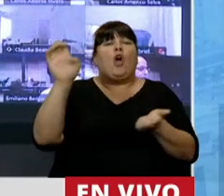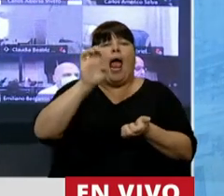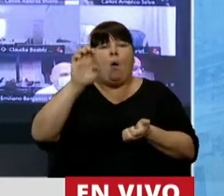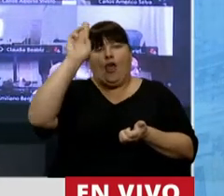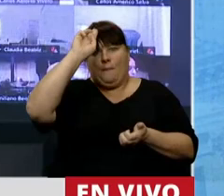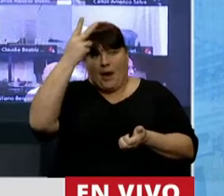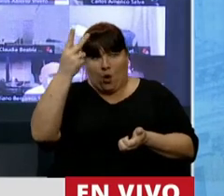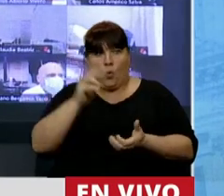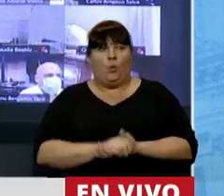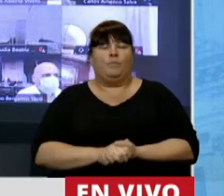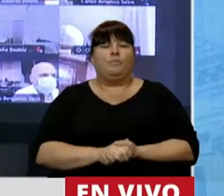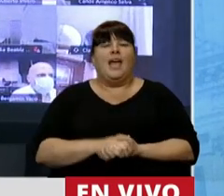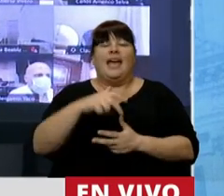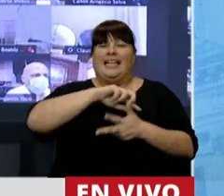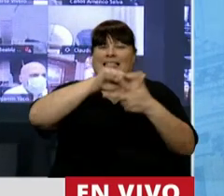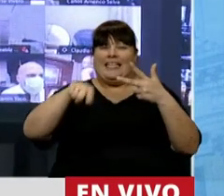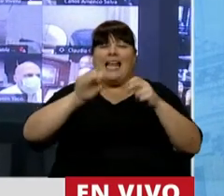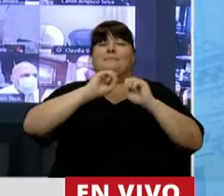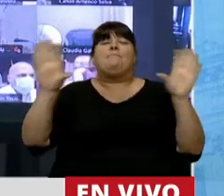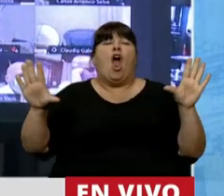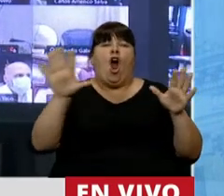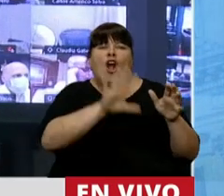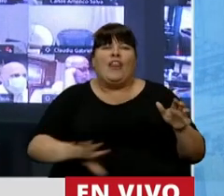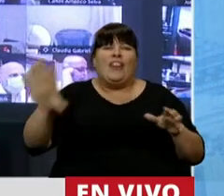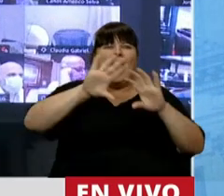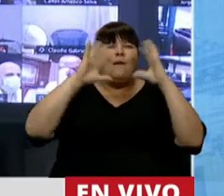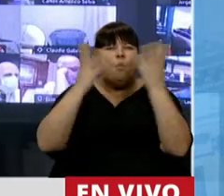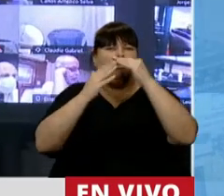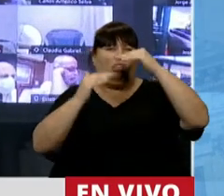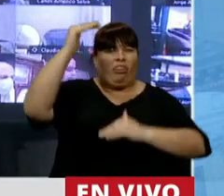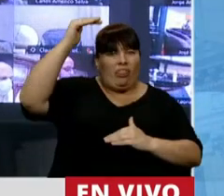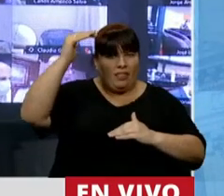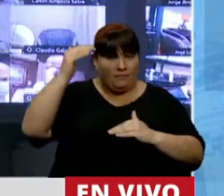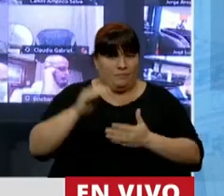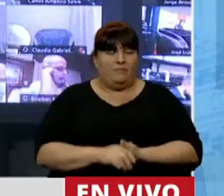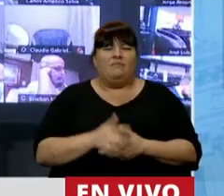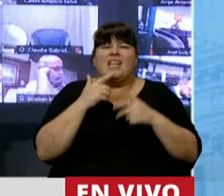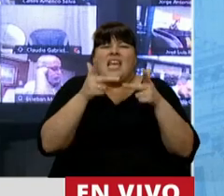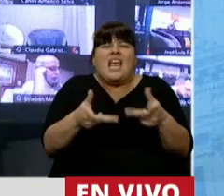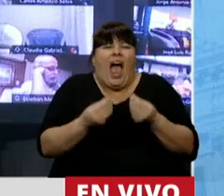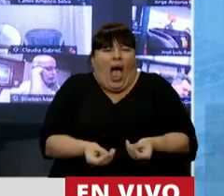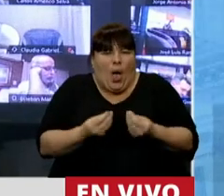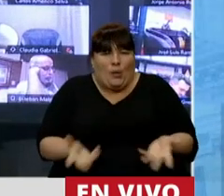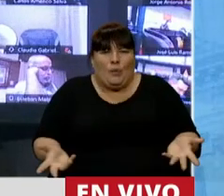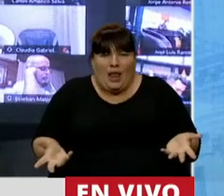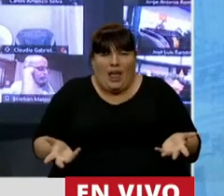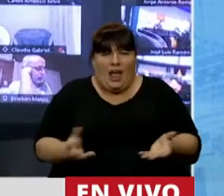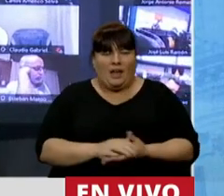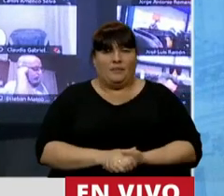y Perú. Entre los 3 peores de la peor región del mundo en desigualdad. ¿De qué están hablando?